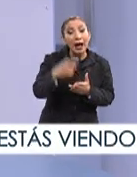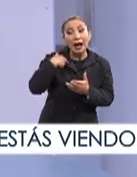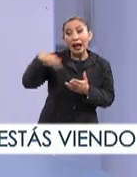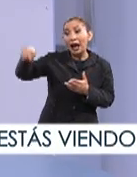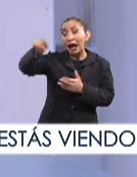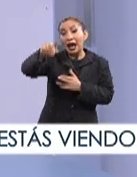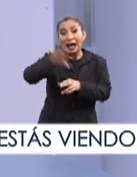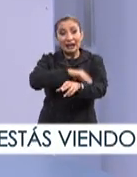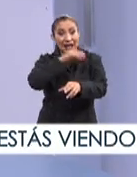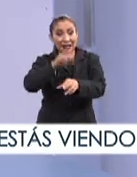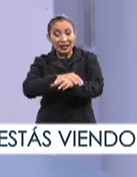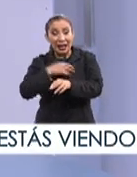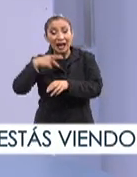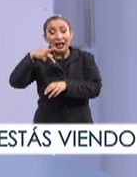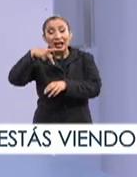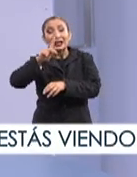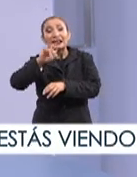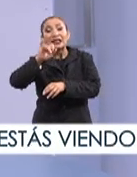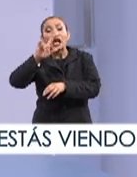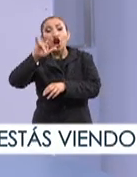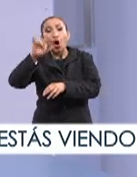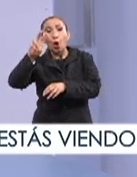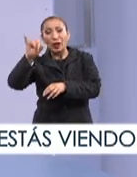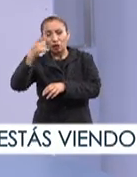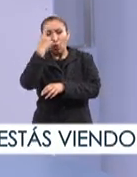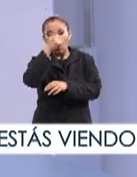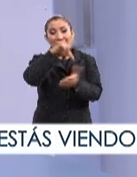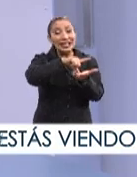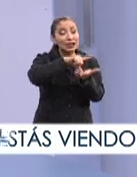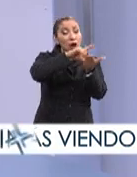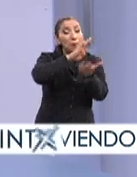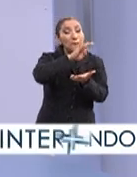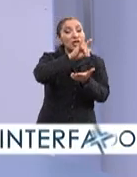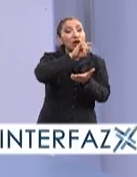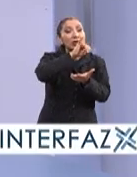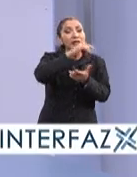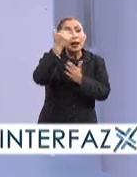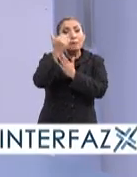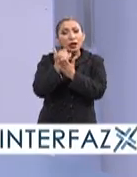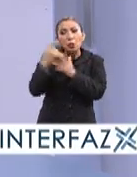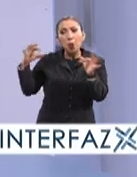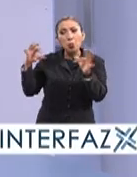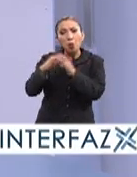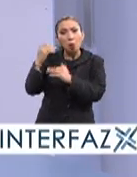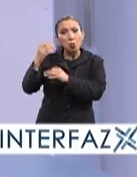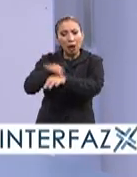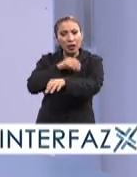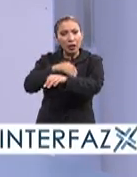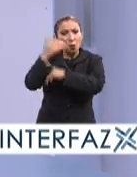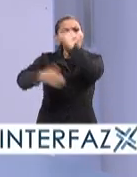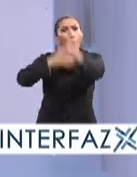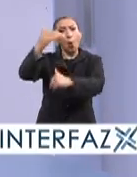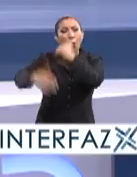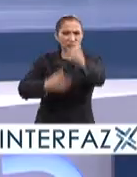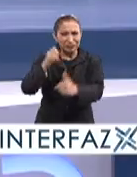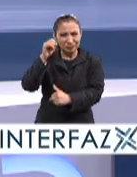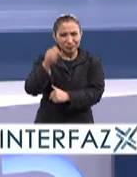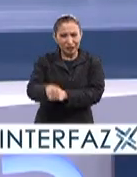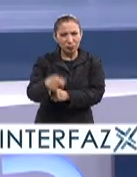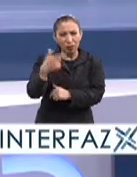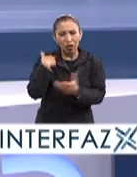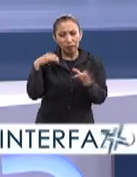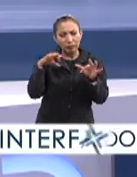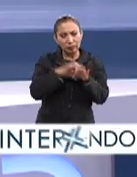la demanda energética, es decir, los kilowatts, ahora que yo consumo por cada litro de biodiesel, sea lo mínimo y sea competitivo, ¿no? Por eso les decía, de la mano con